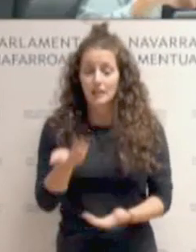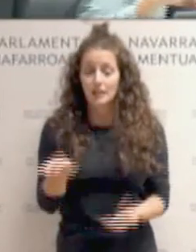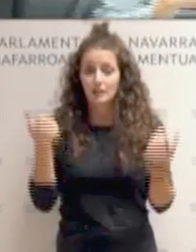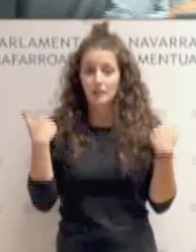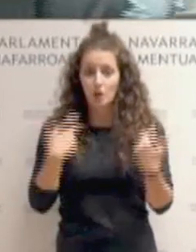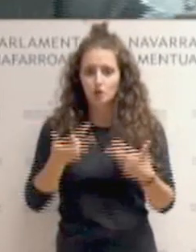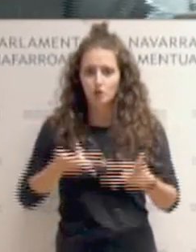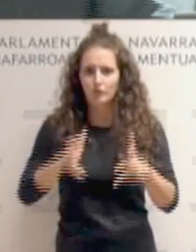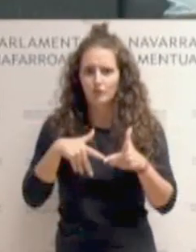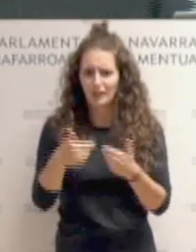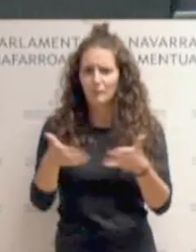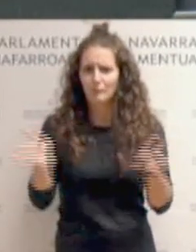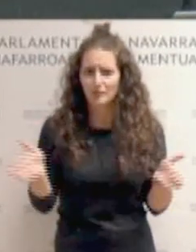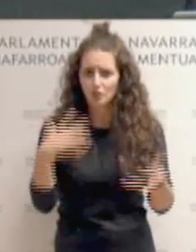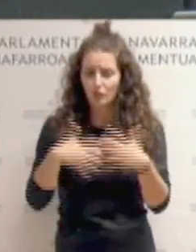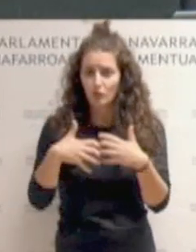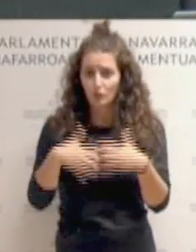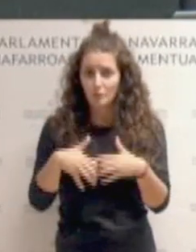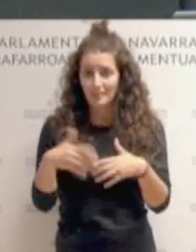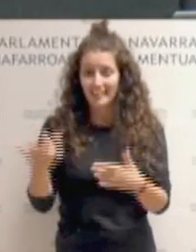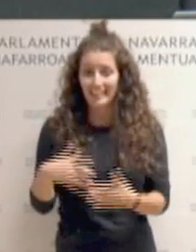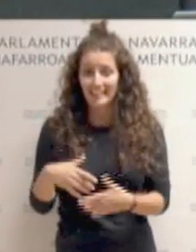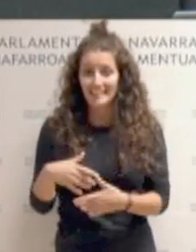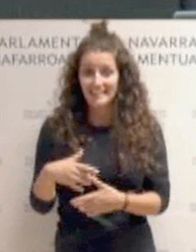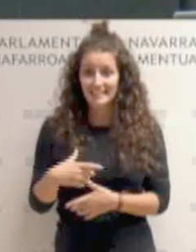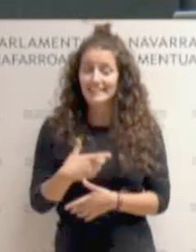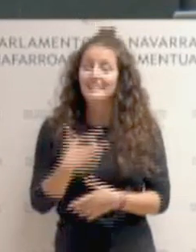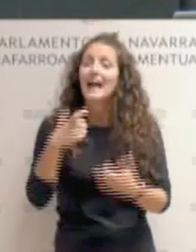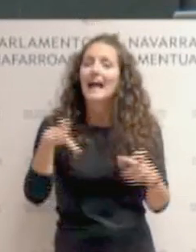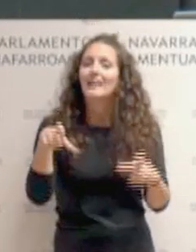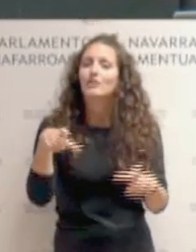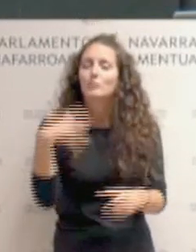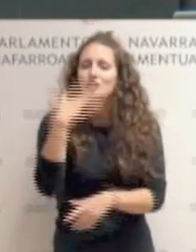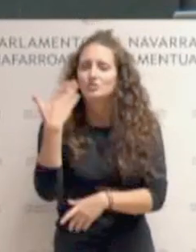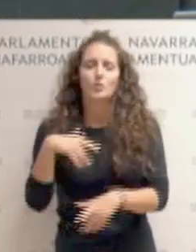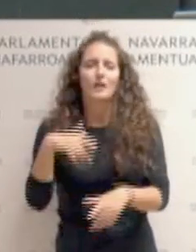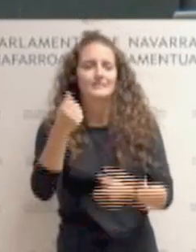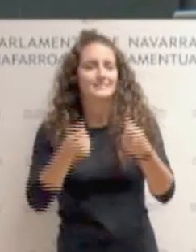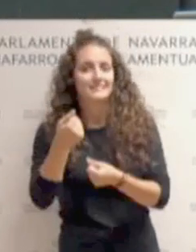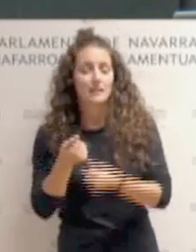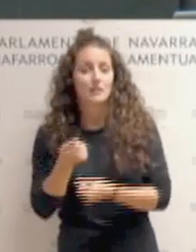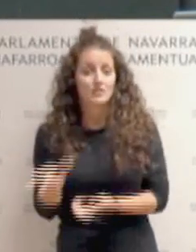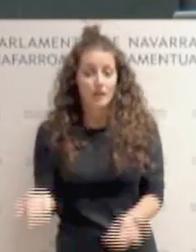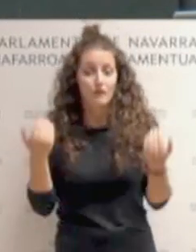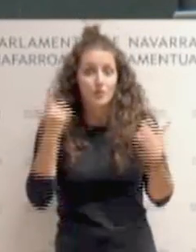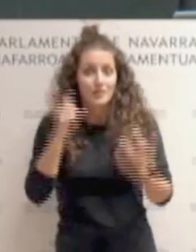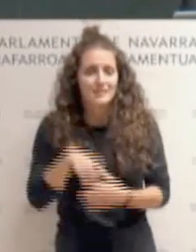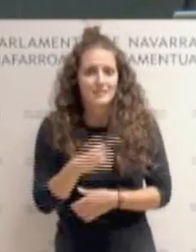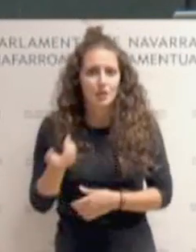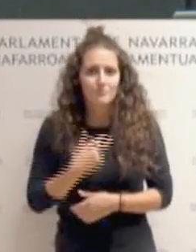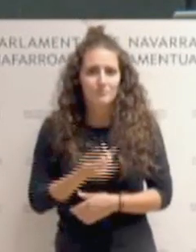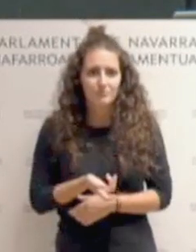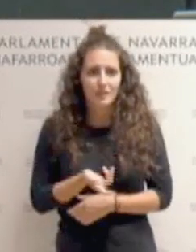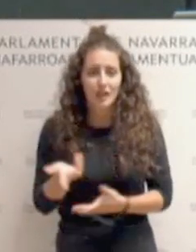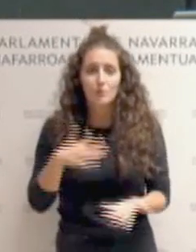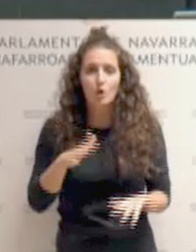autorizaciones de apertura y funcionamiento de las escuelas particulares de conductores, si va a estar la facultad o no de la expedición, suspensión, intervención y